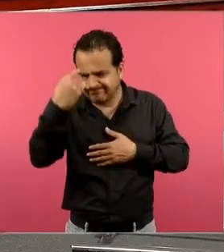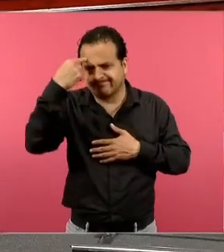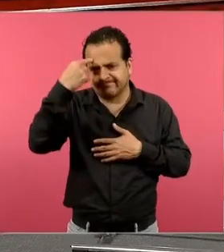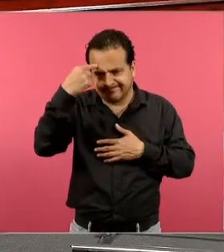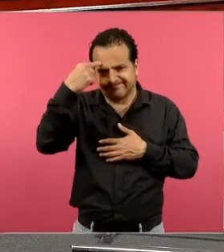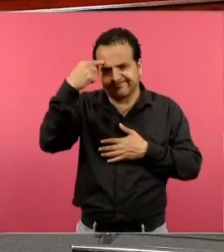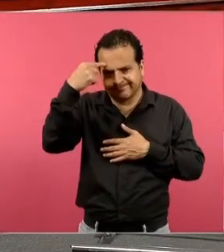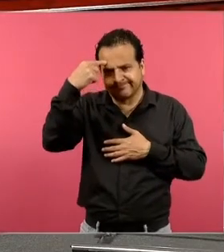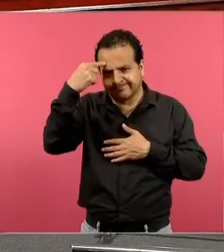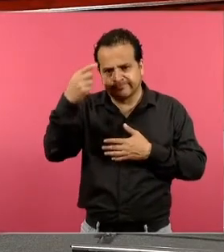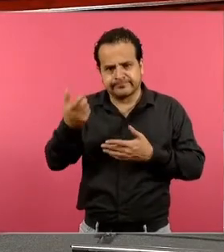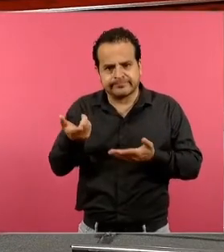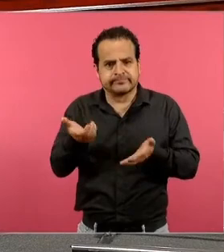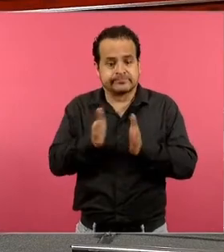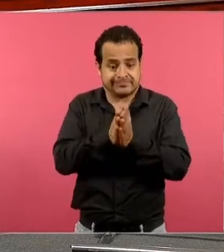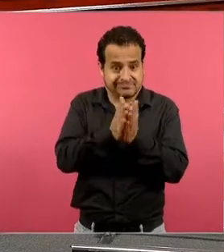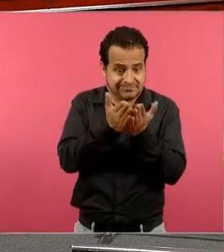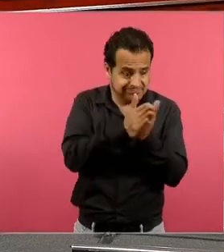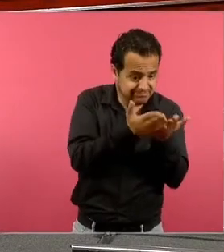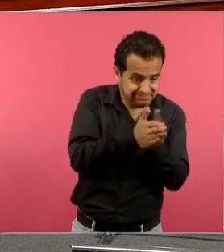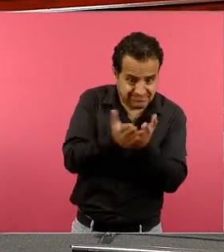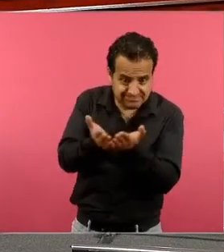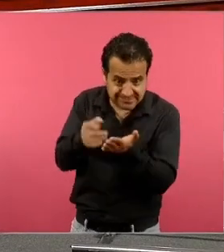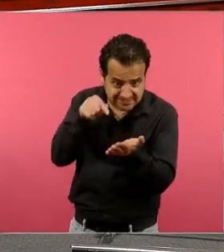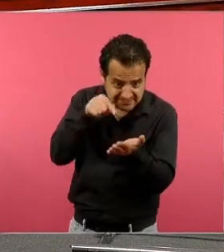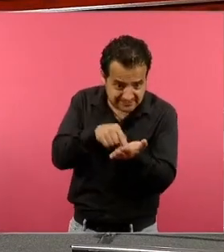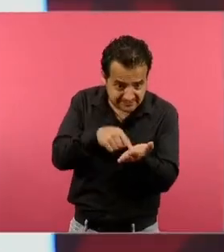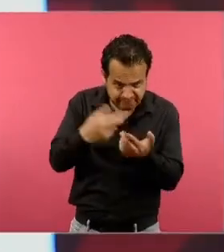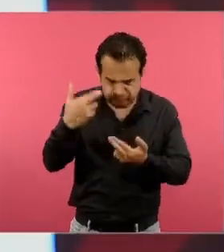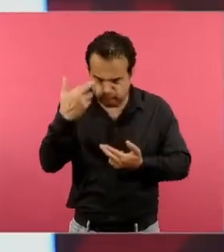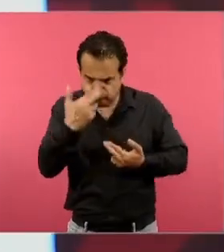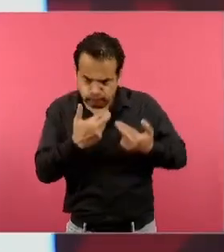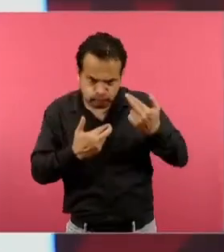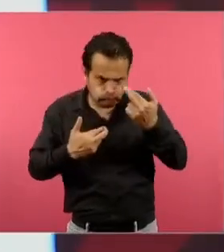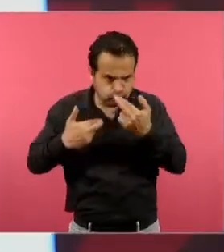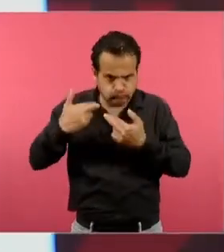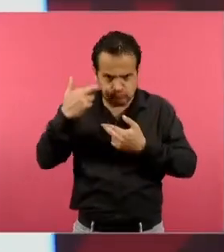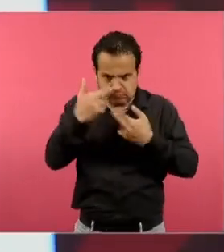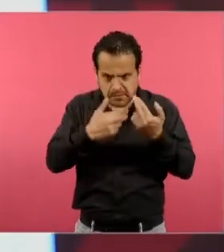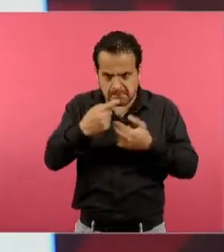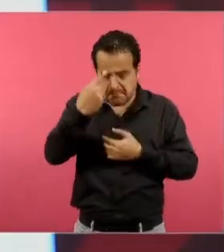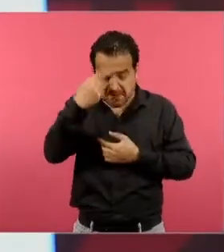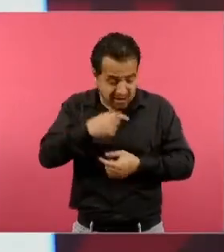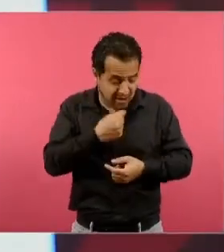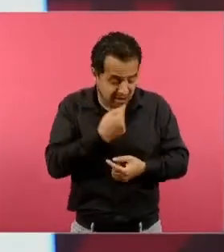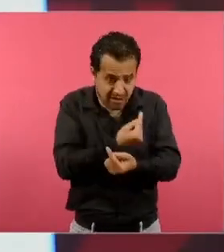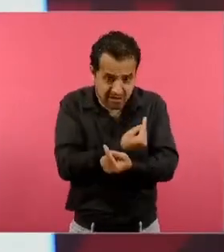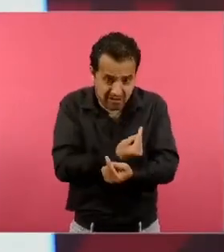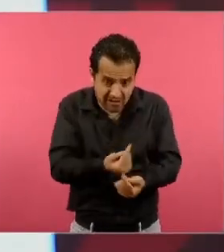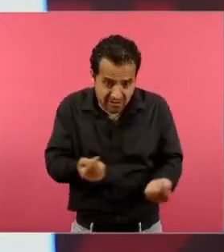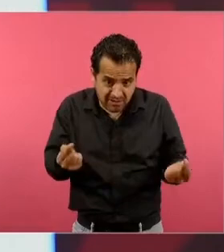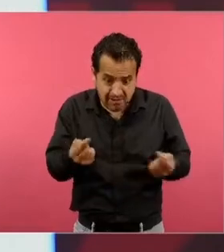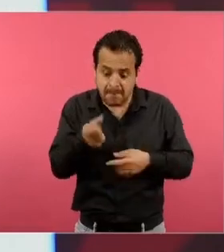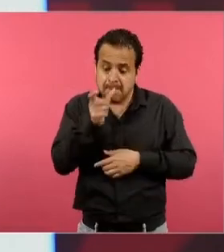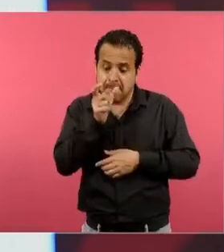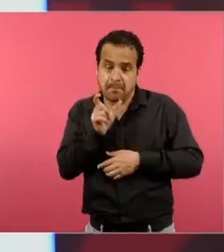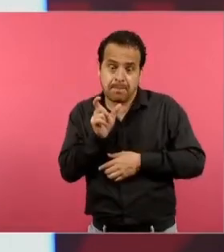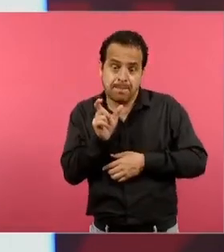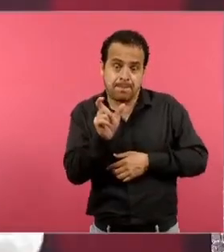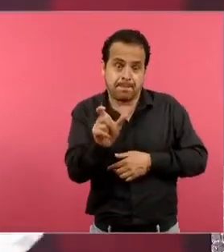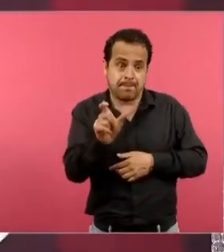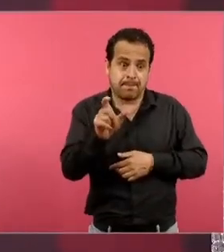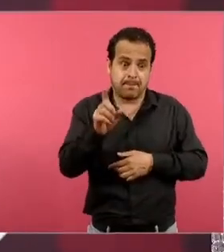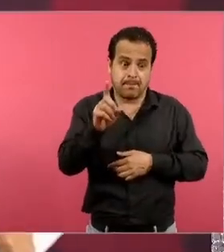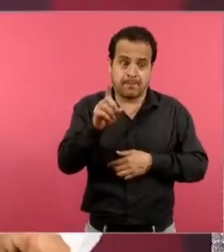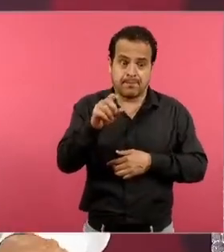reitero en los libros que hemos estado revisando que son para los alumnos no aparece aparece en el libro para